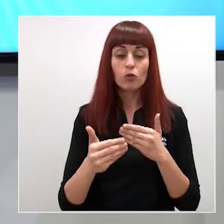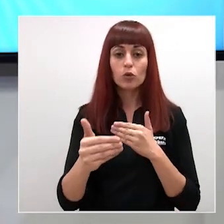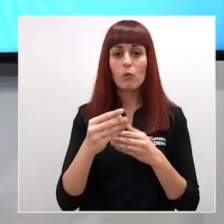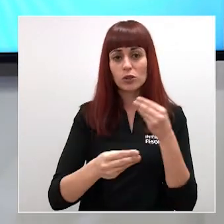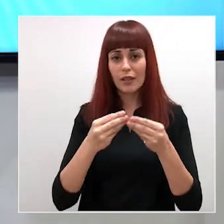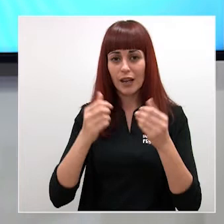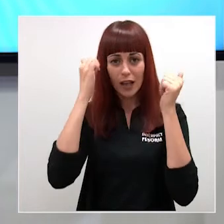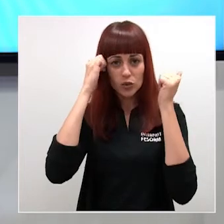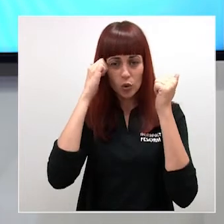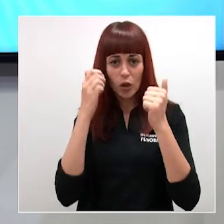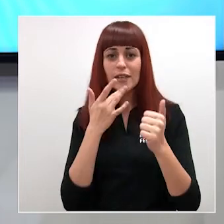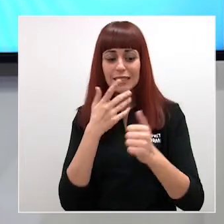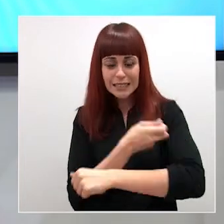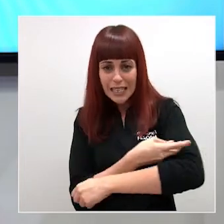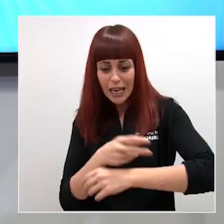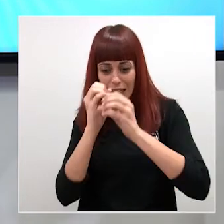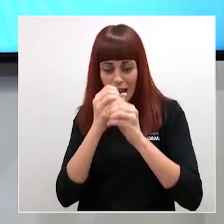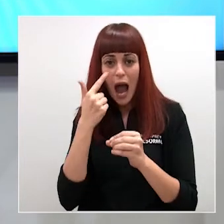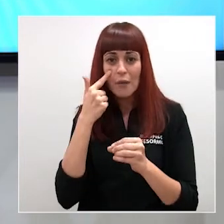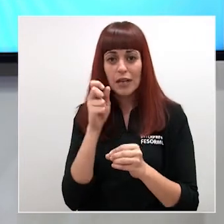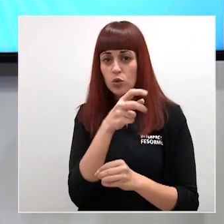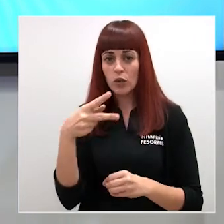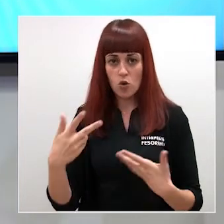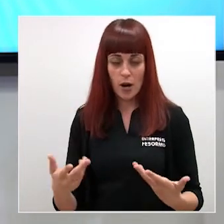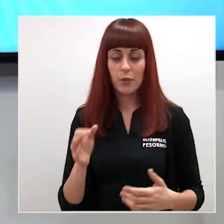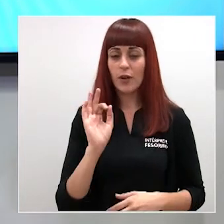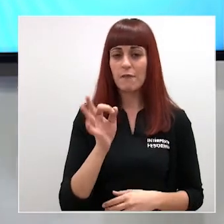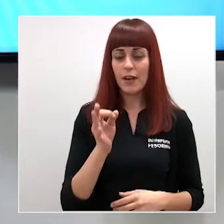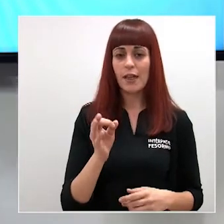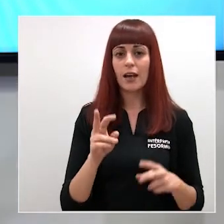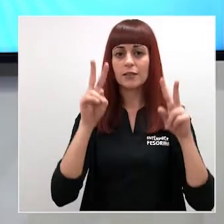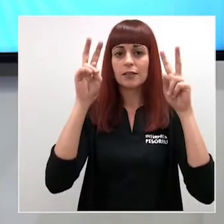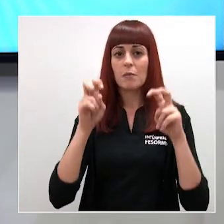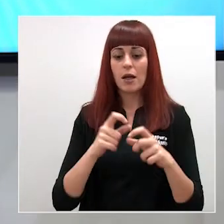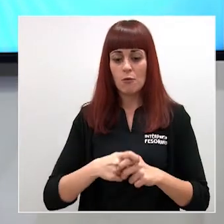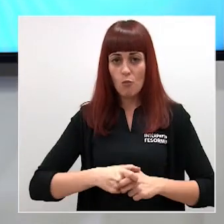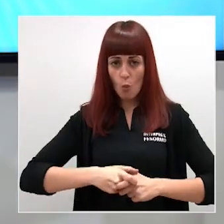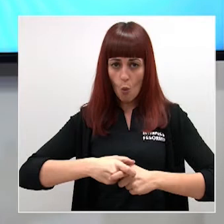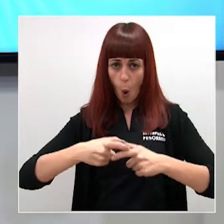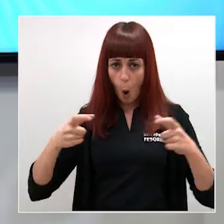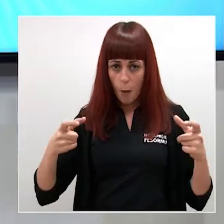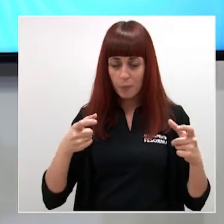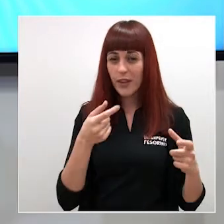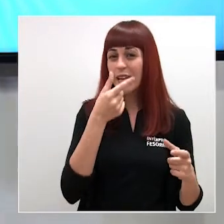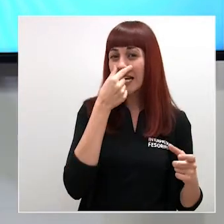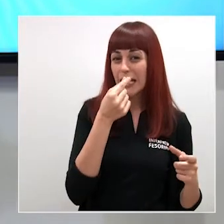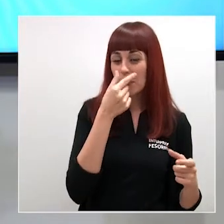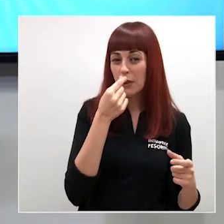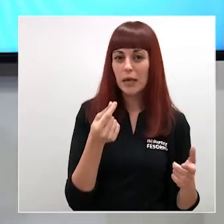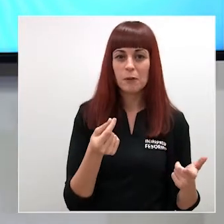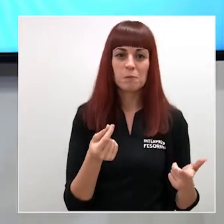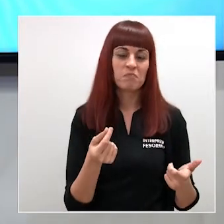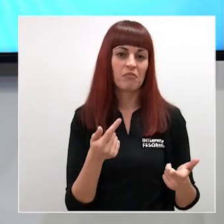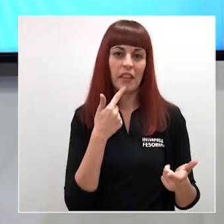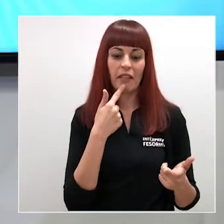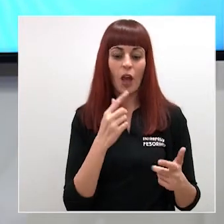veremos qué datos da el estudio de prevalencia a nivel regional pero sí que es verdad que la curva la curva de la gripe no ofreció un segundo